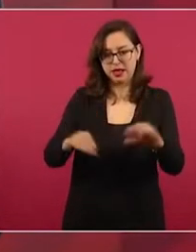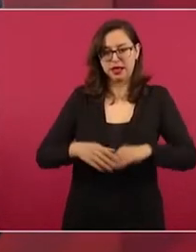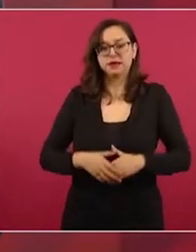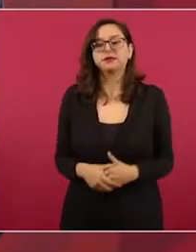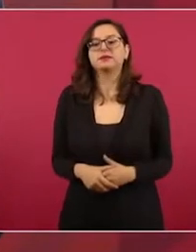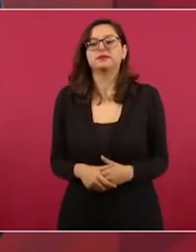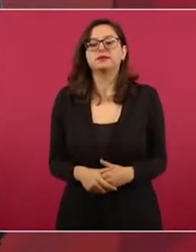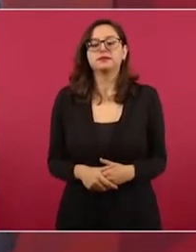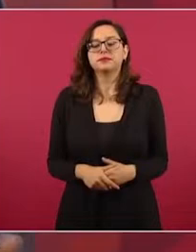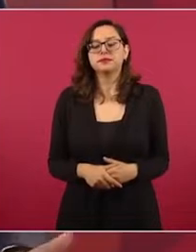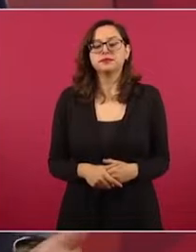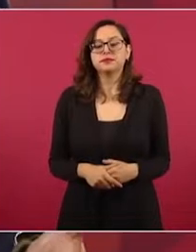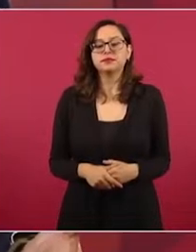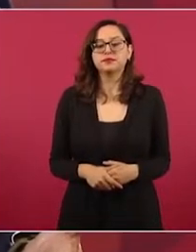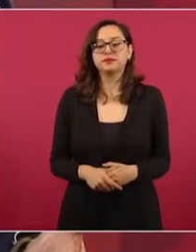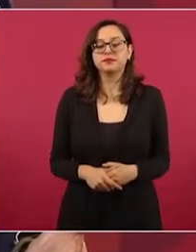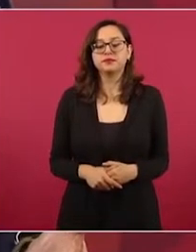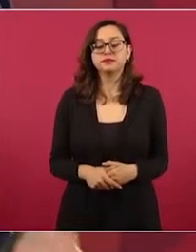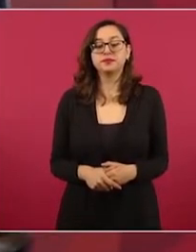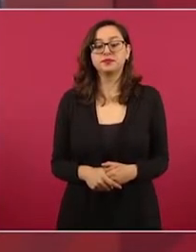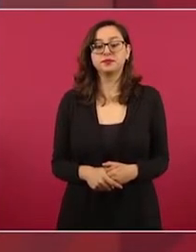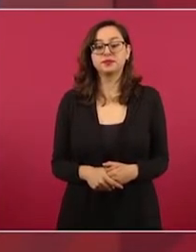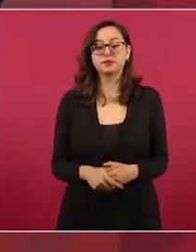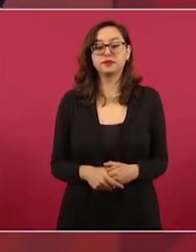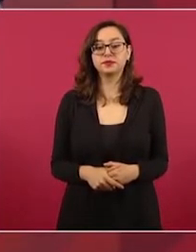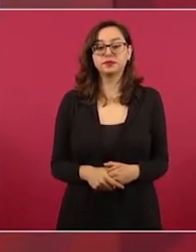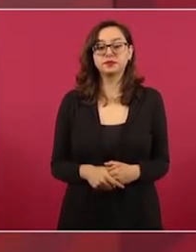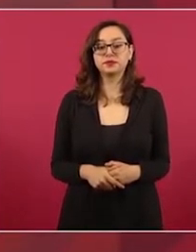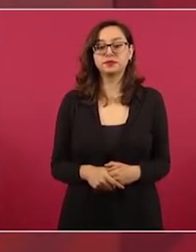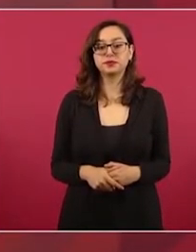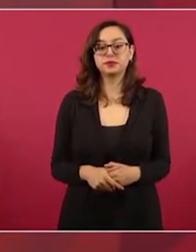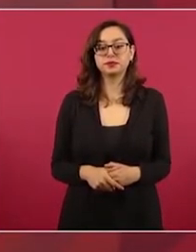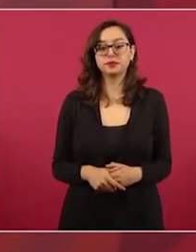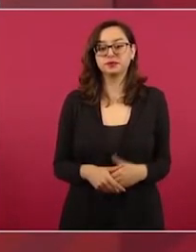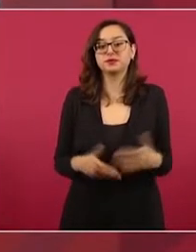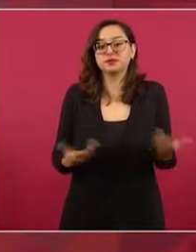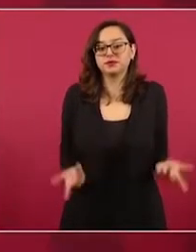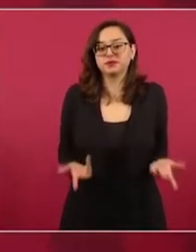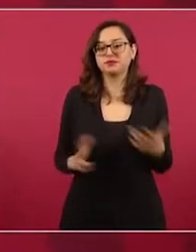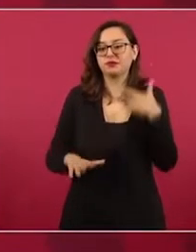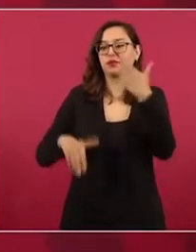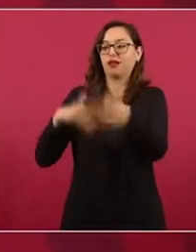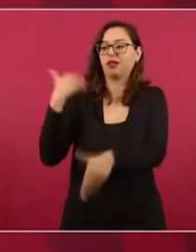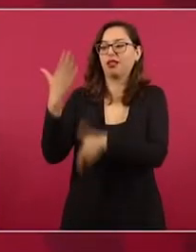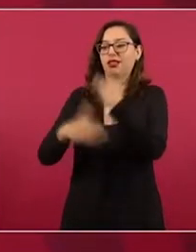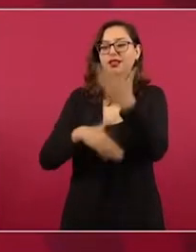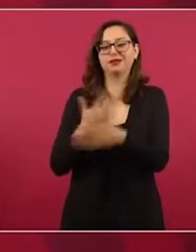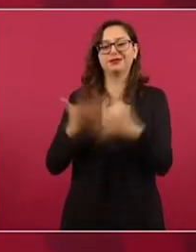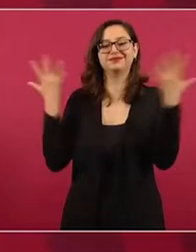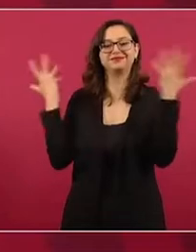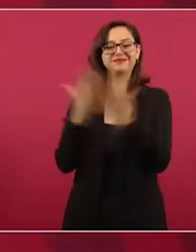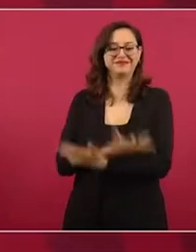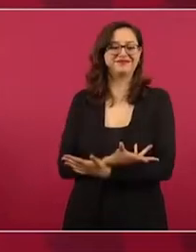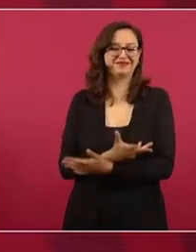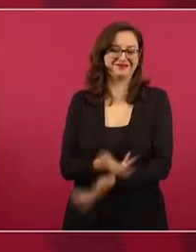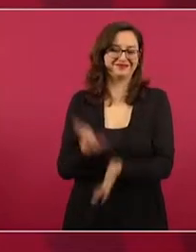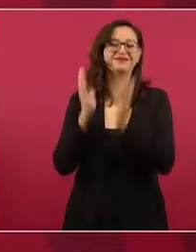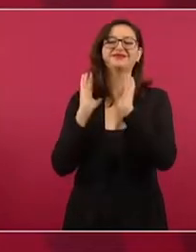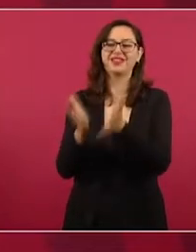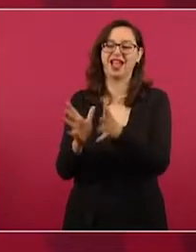pasa el tiempo, pues ya se fusionan por completo.